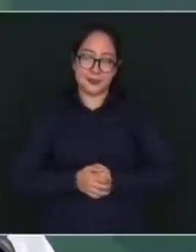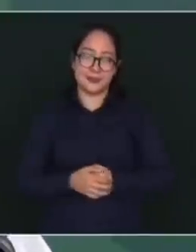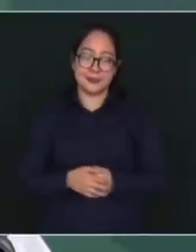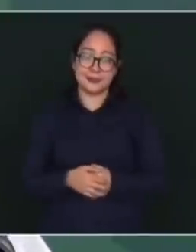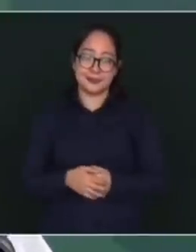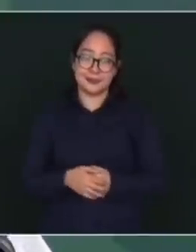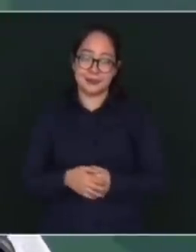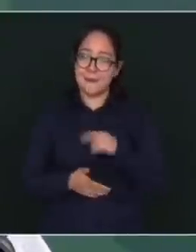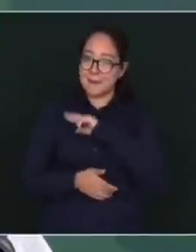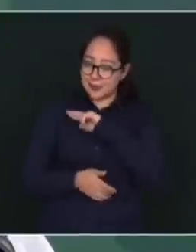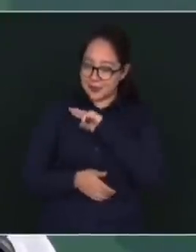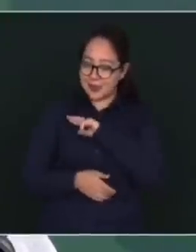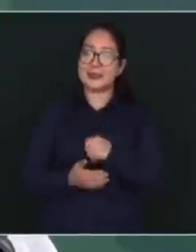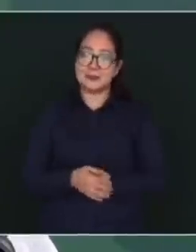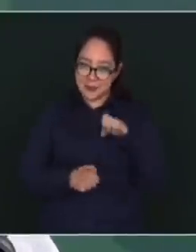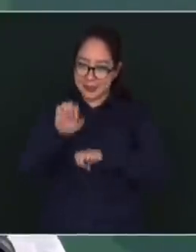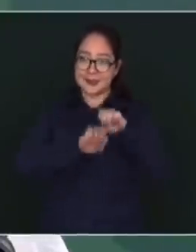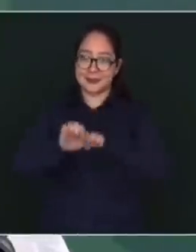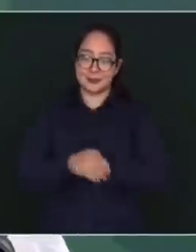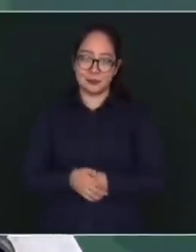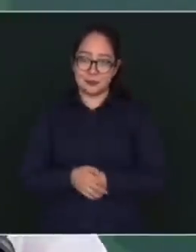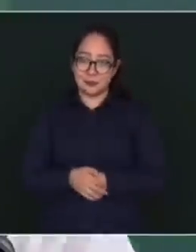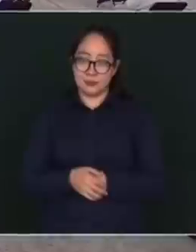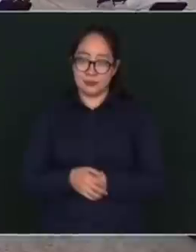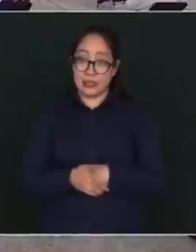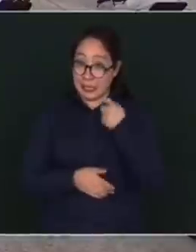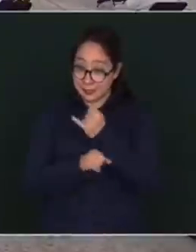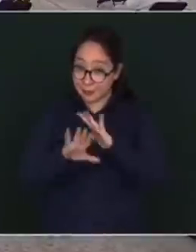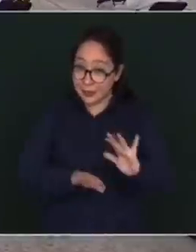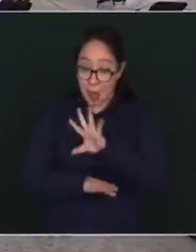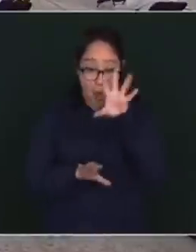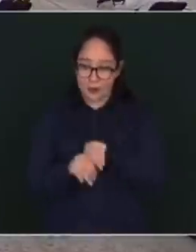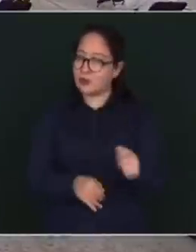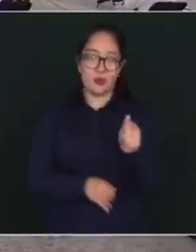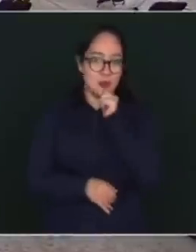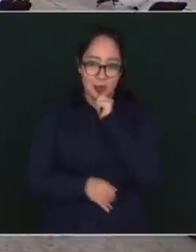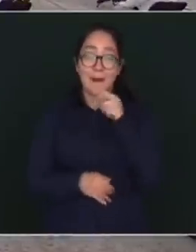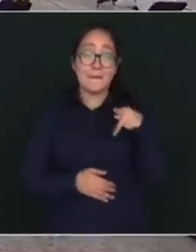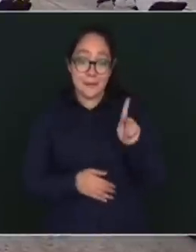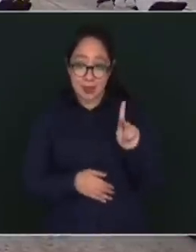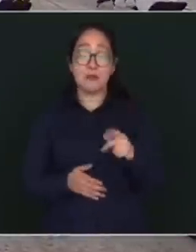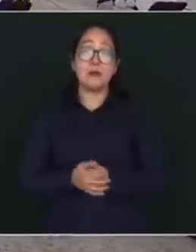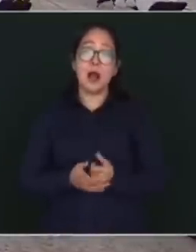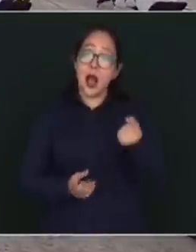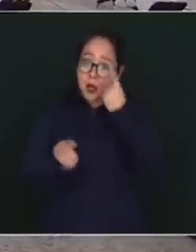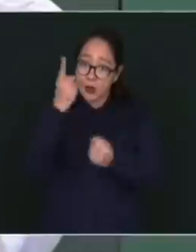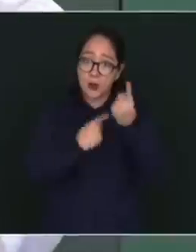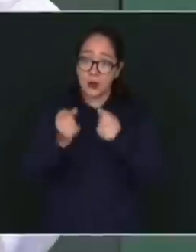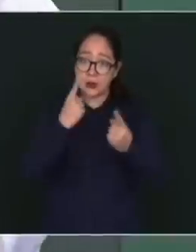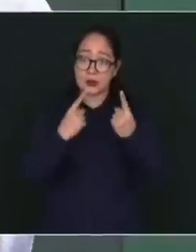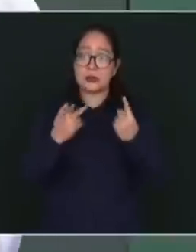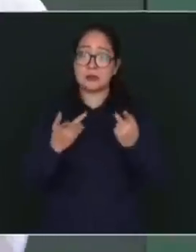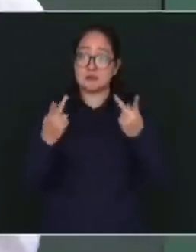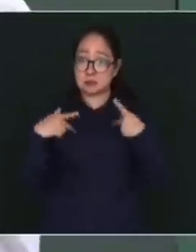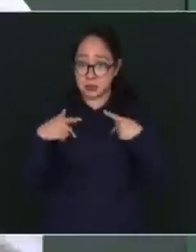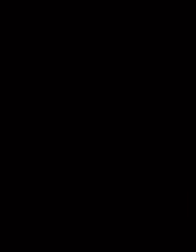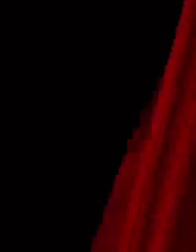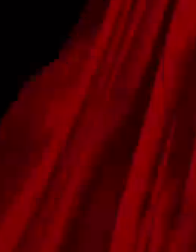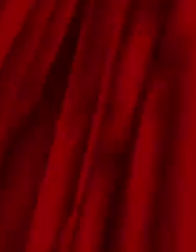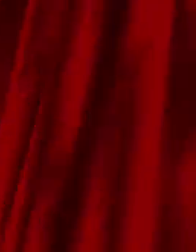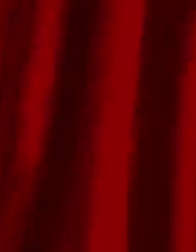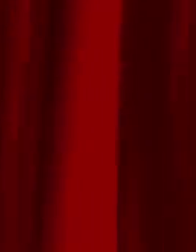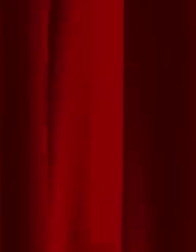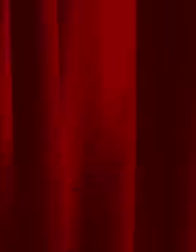Son concesiones particulares. Todavía no tengo toda la información, pero hay quienes pidieron hacer este servicio.